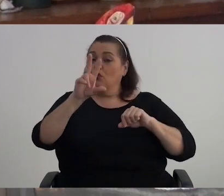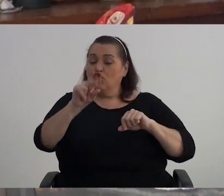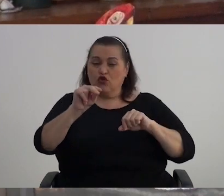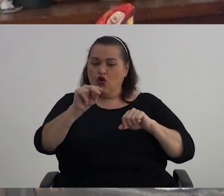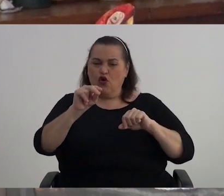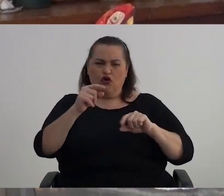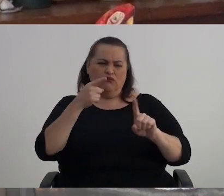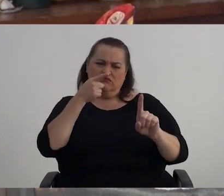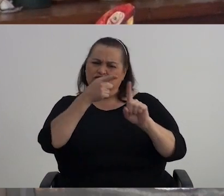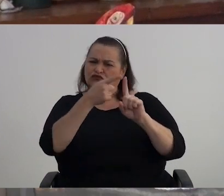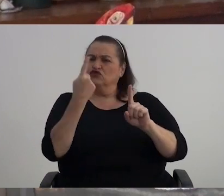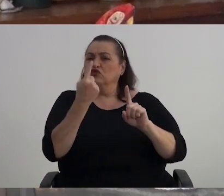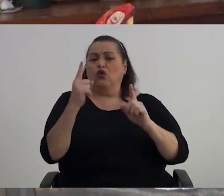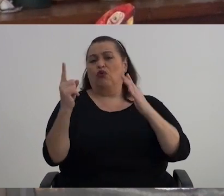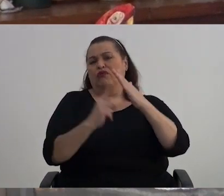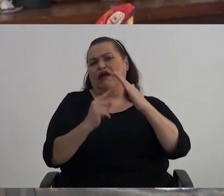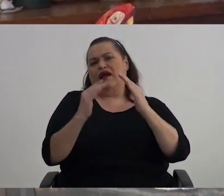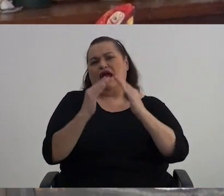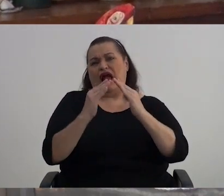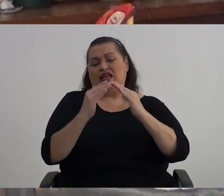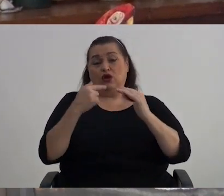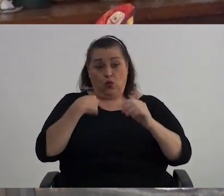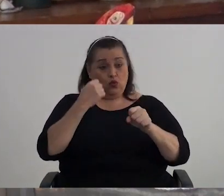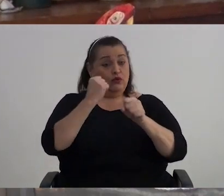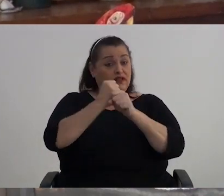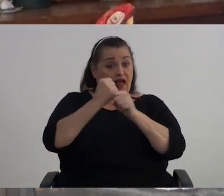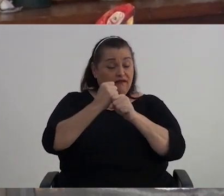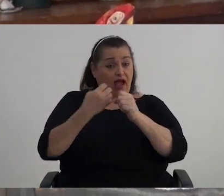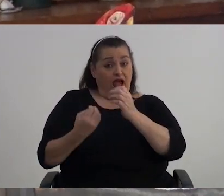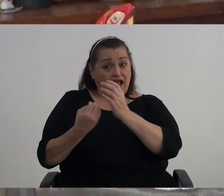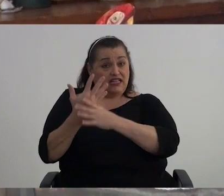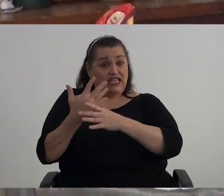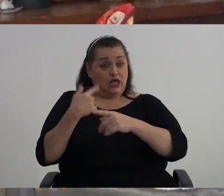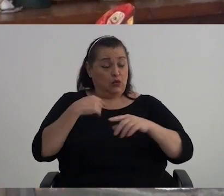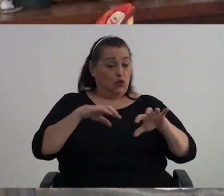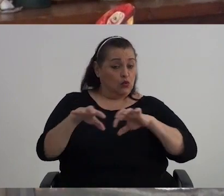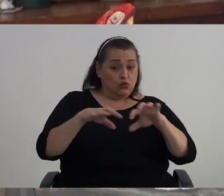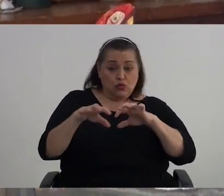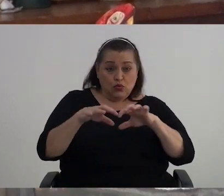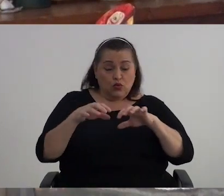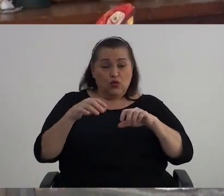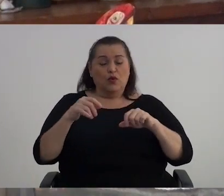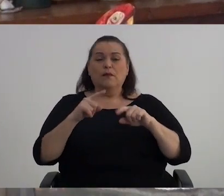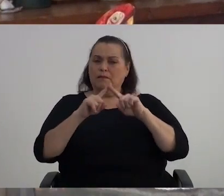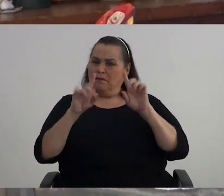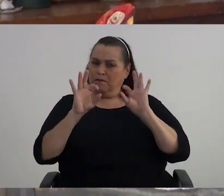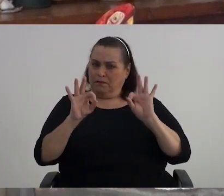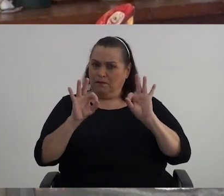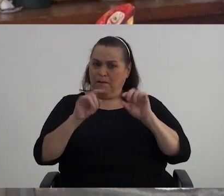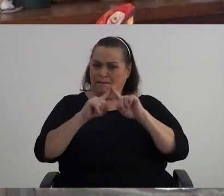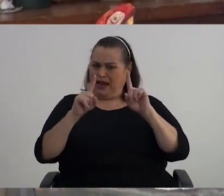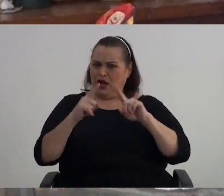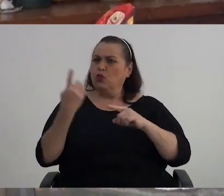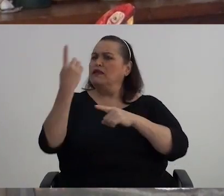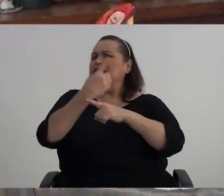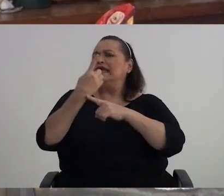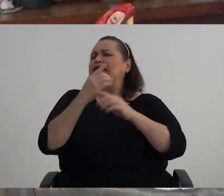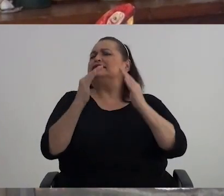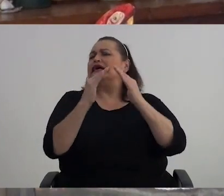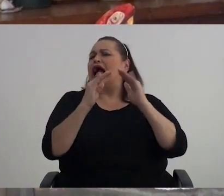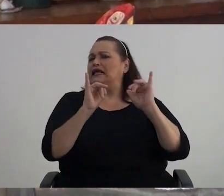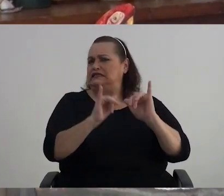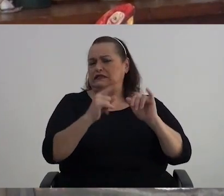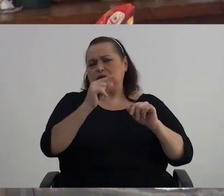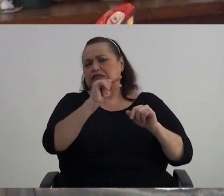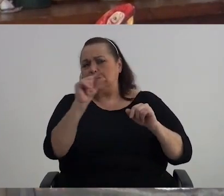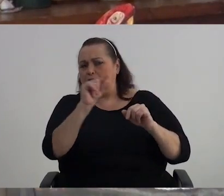dediquen A estar solo En una casa Porque aunque uno Cuando está trabajando Dice hay que recubrirse Para la casa Pero uno está Unos días Una